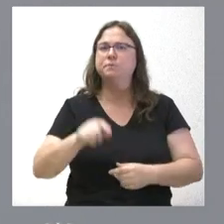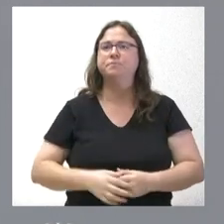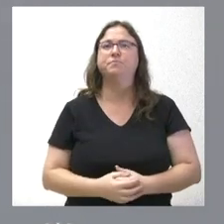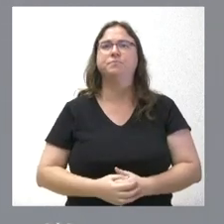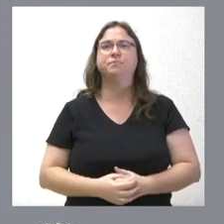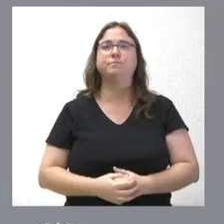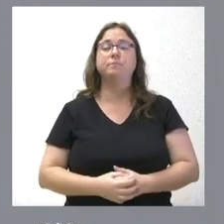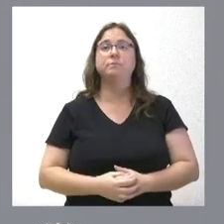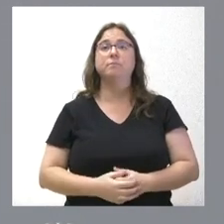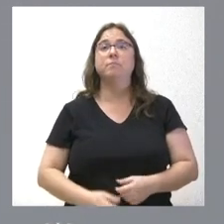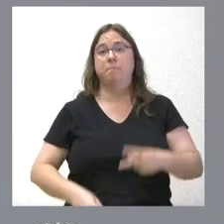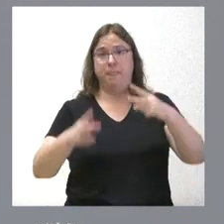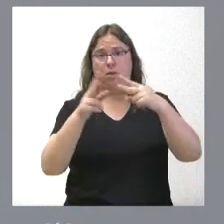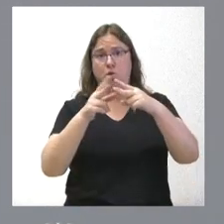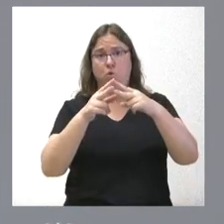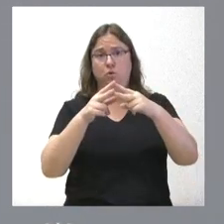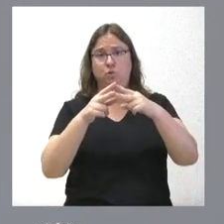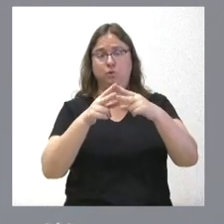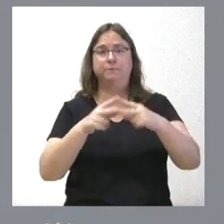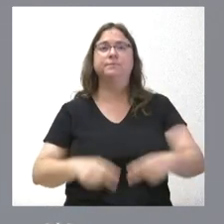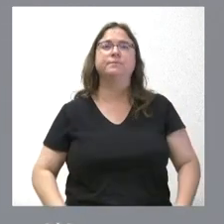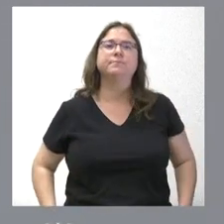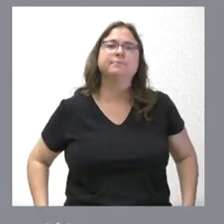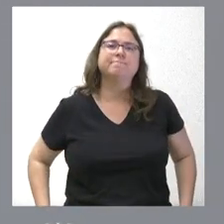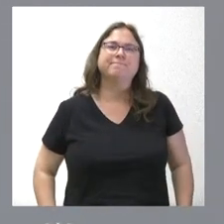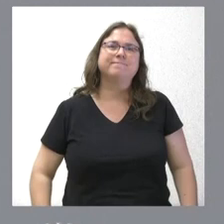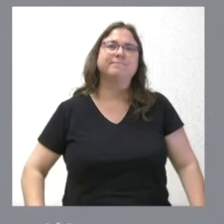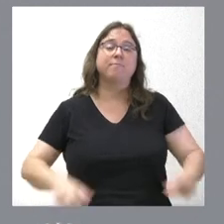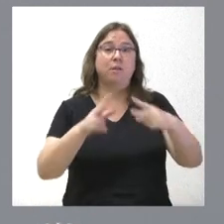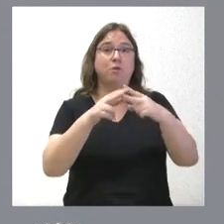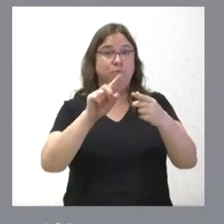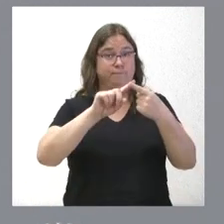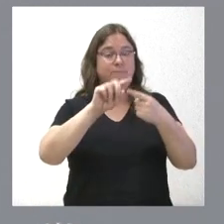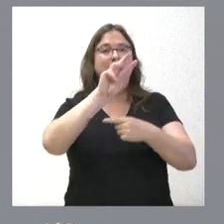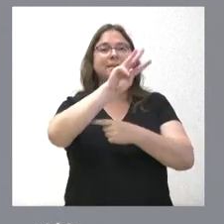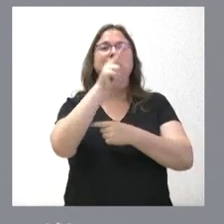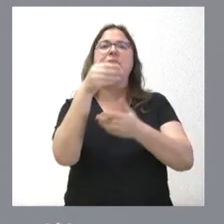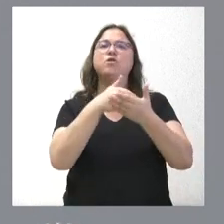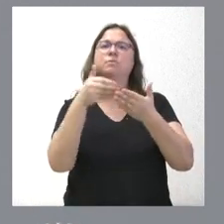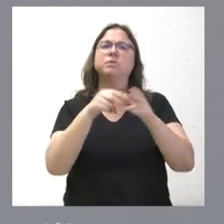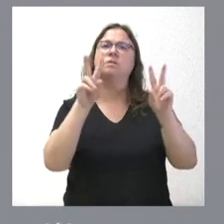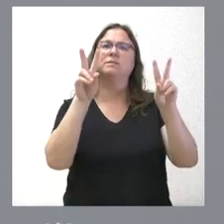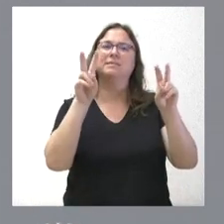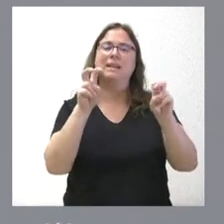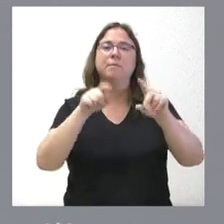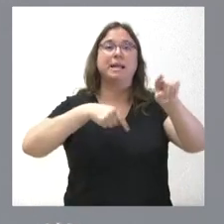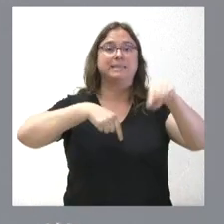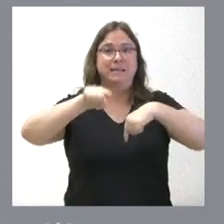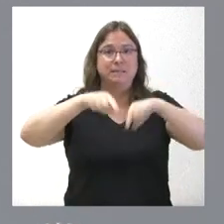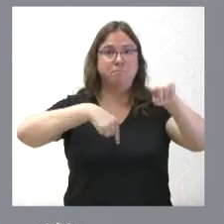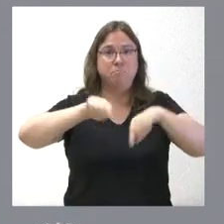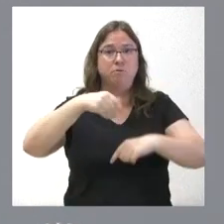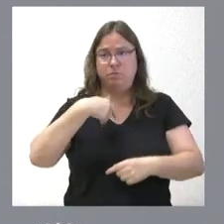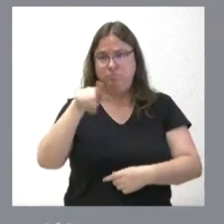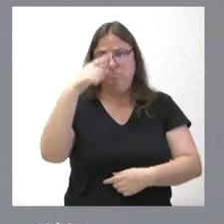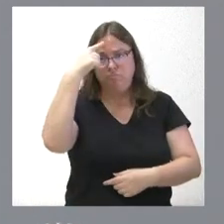Pues sobre estas dos cuestiones, estos 32 millones en materia de transporte, como usted bien